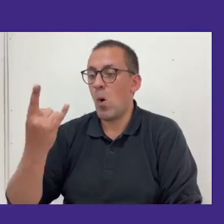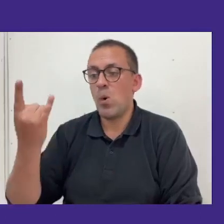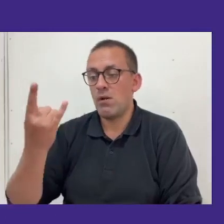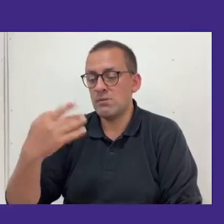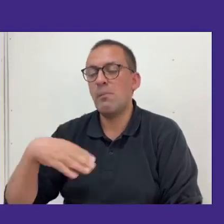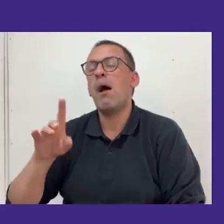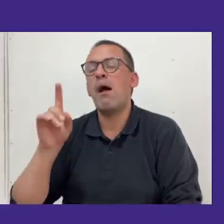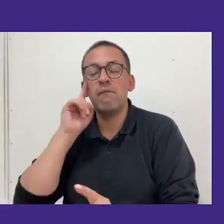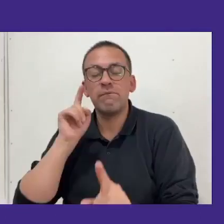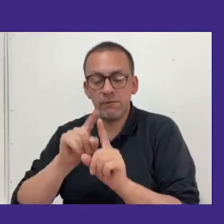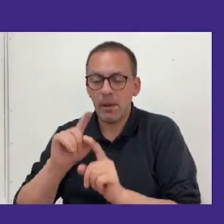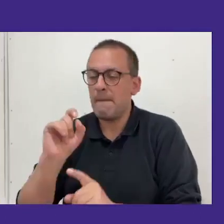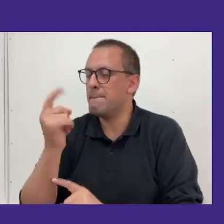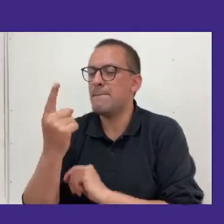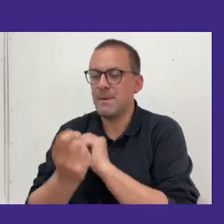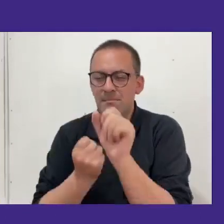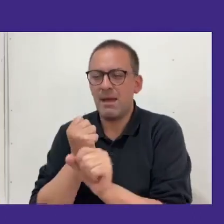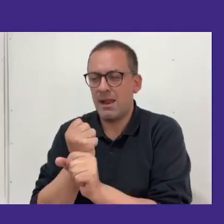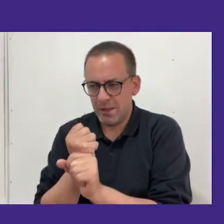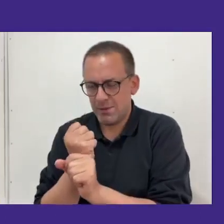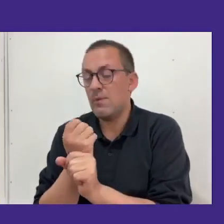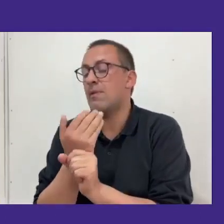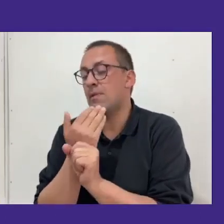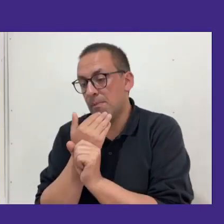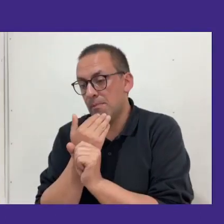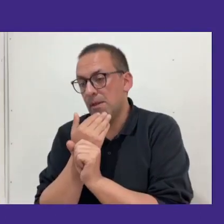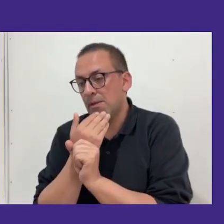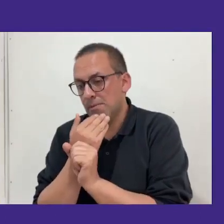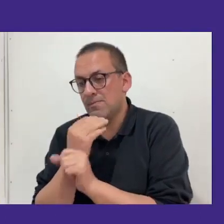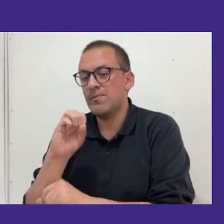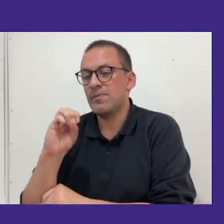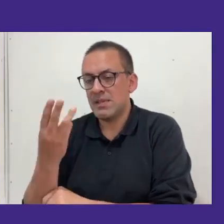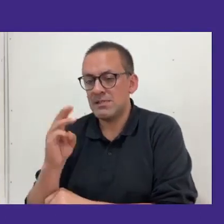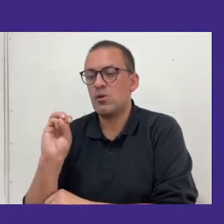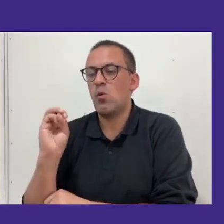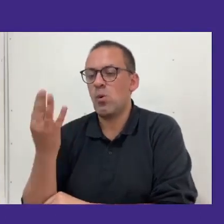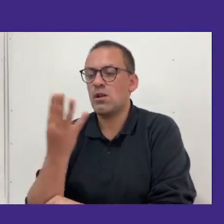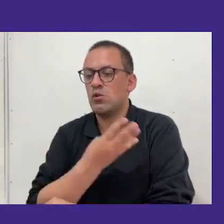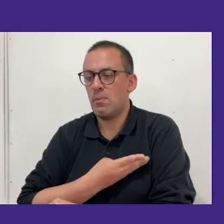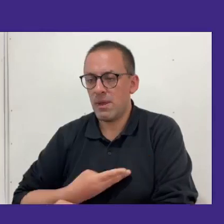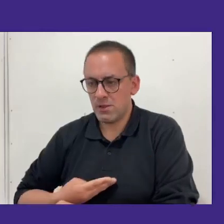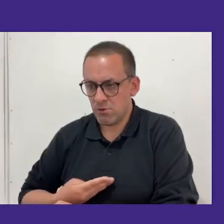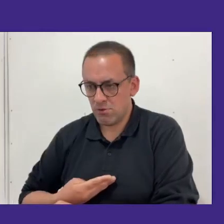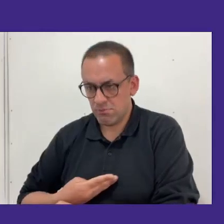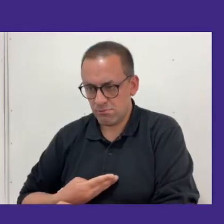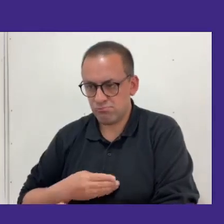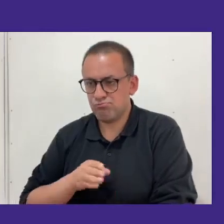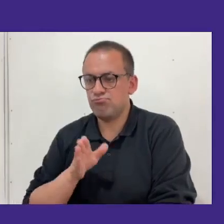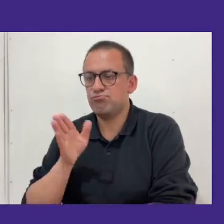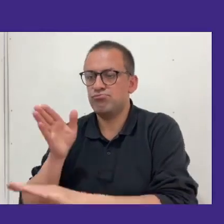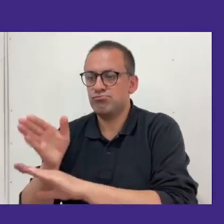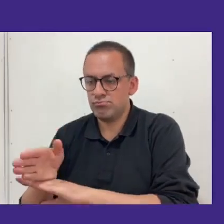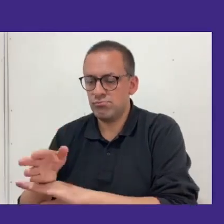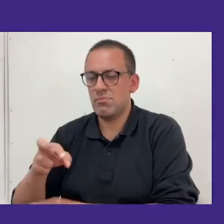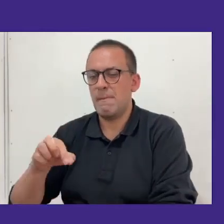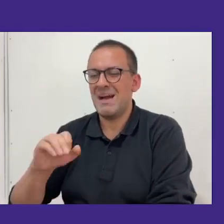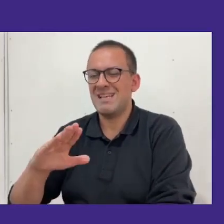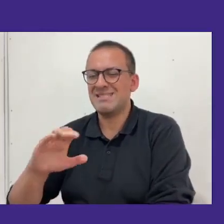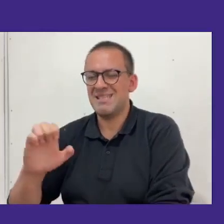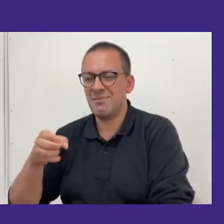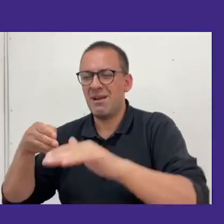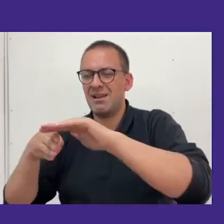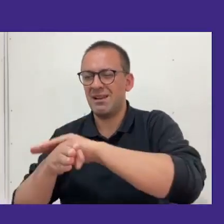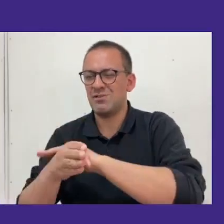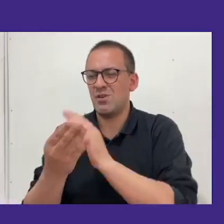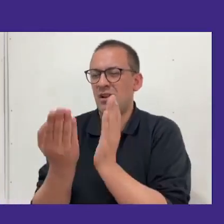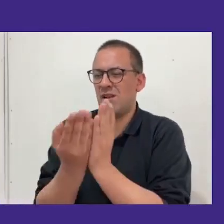primer año y también apuntamos nosotros a tercer y cuarto medio en las visitas base para dar